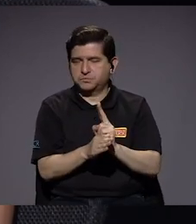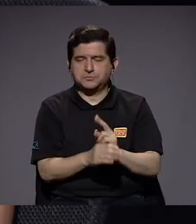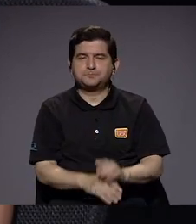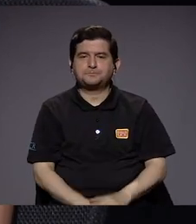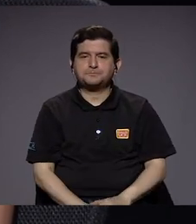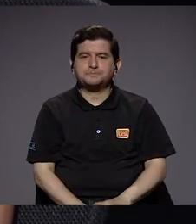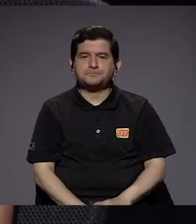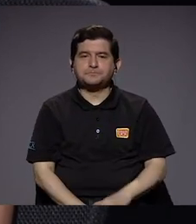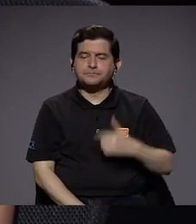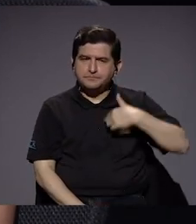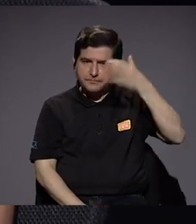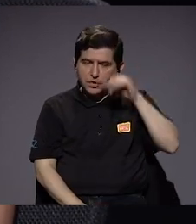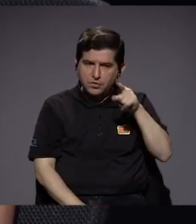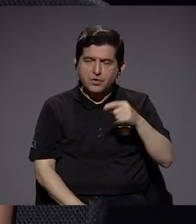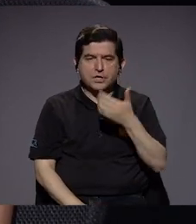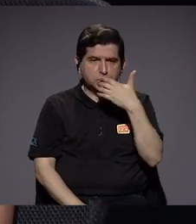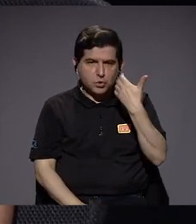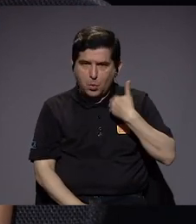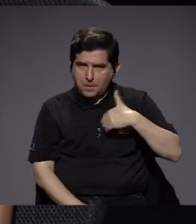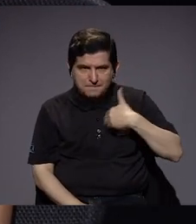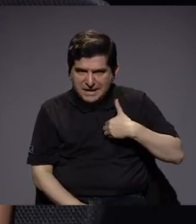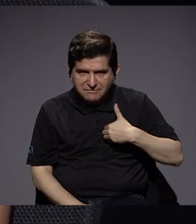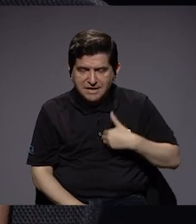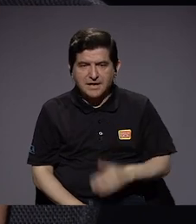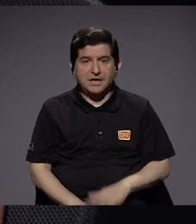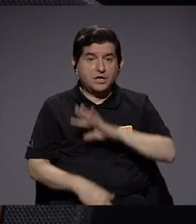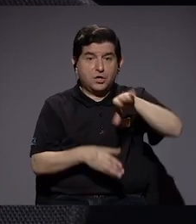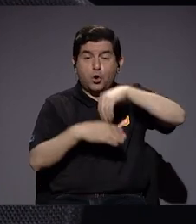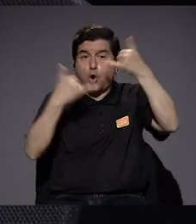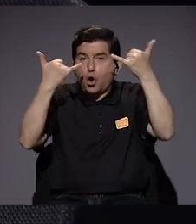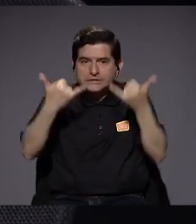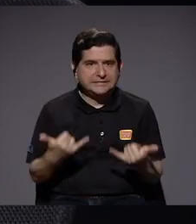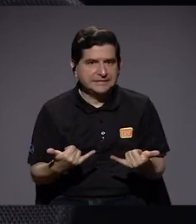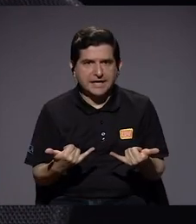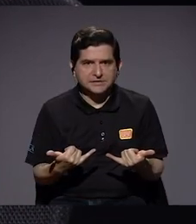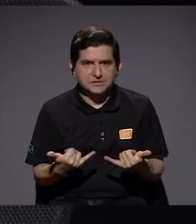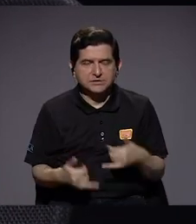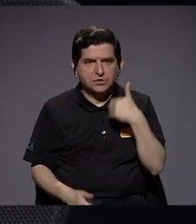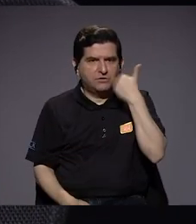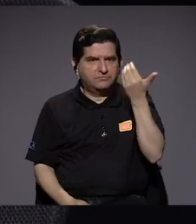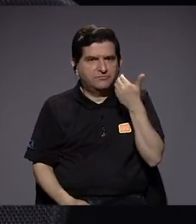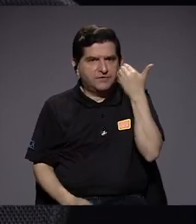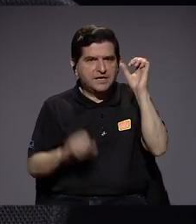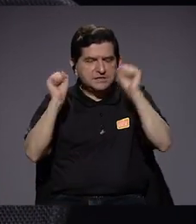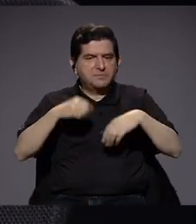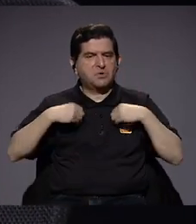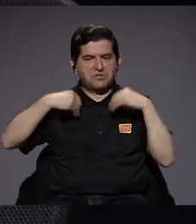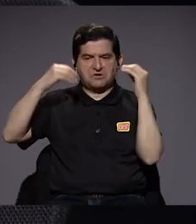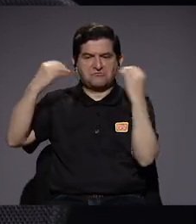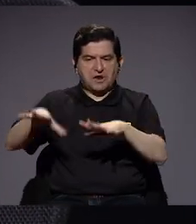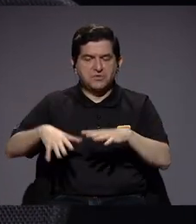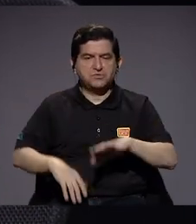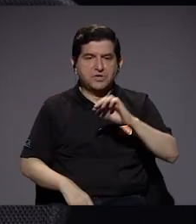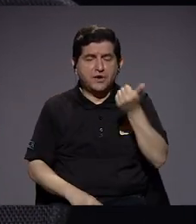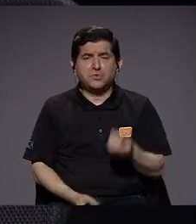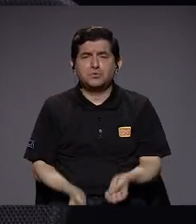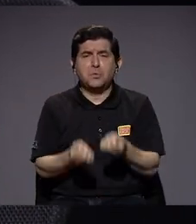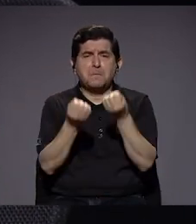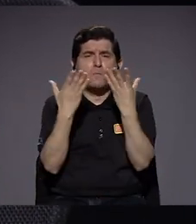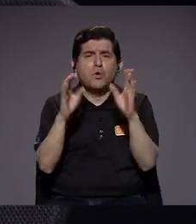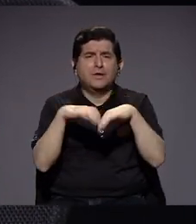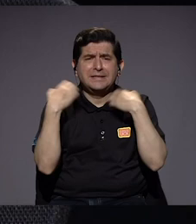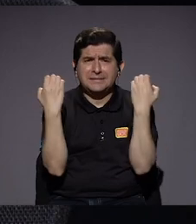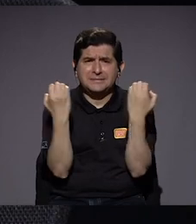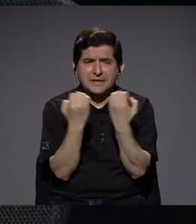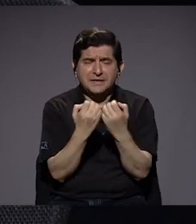Me parece que eso es un privilegio en el que en un contexto como el actual fácilmente podríamos renunciar. El otro es la gran cantidad de